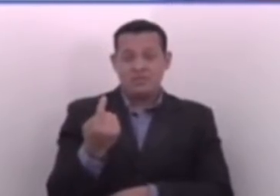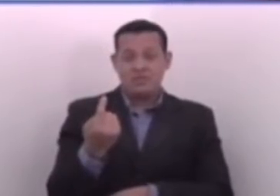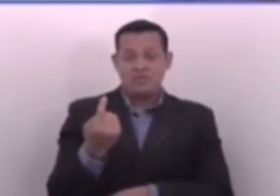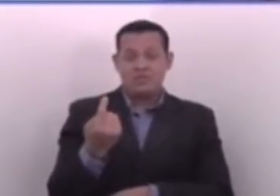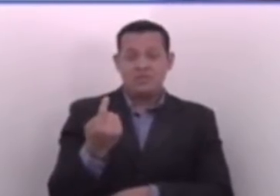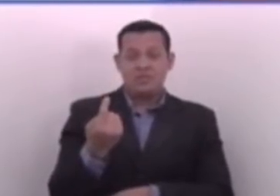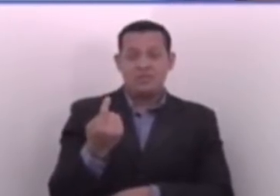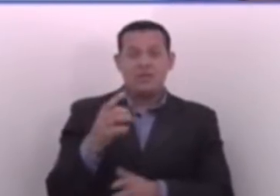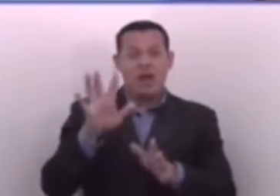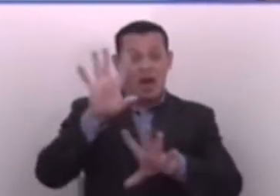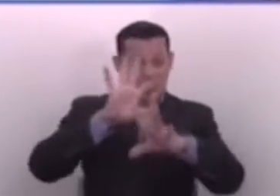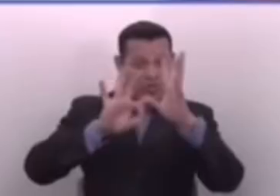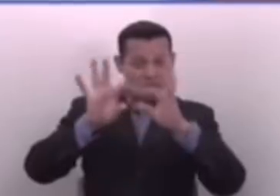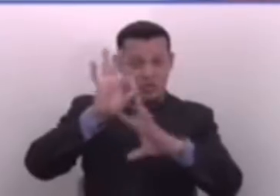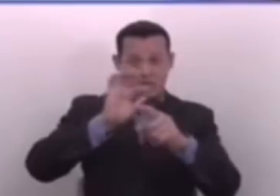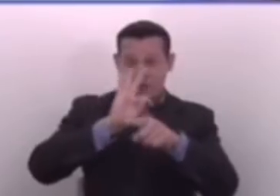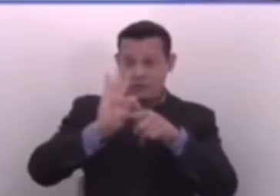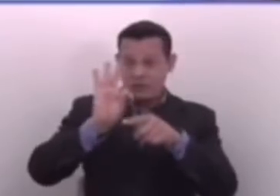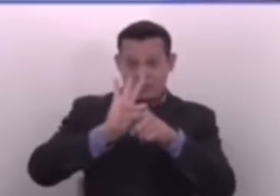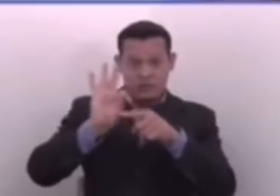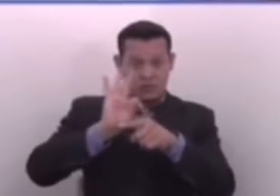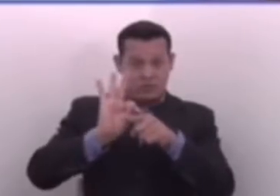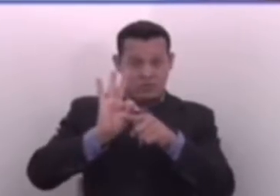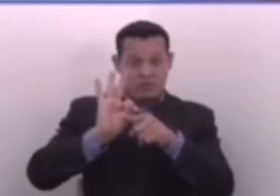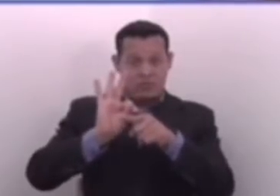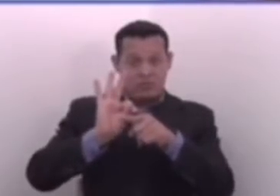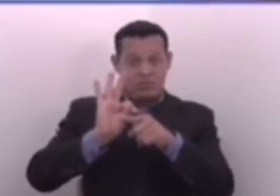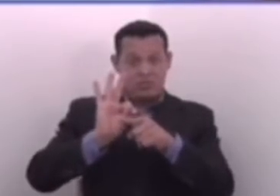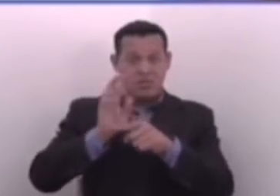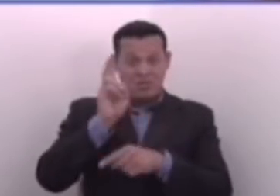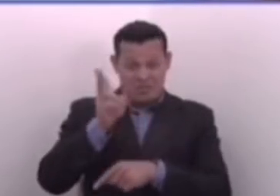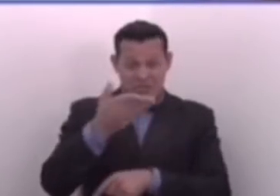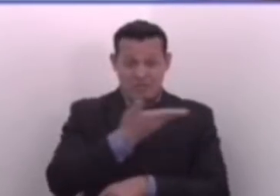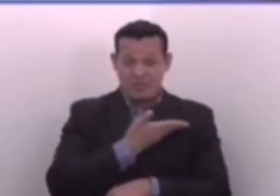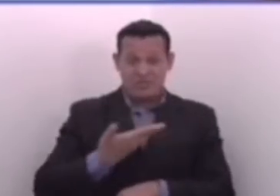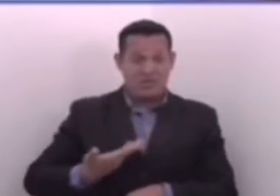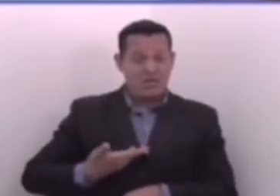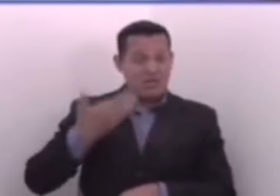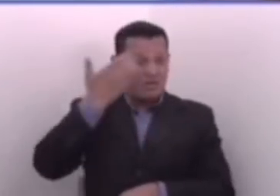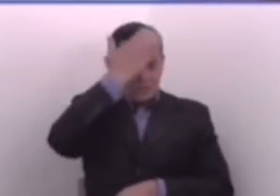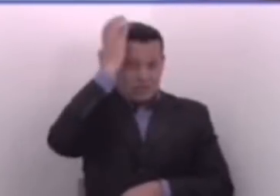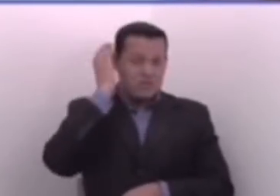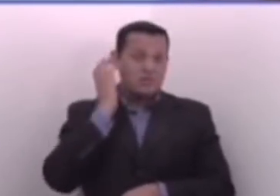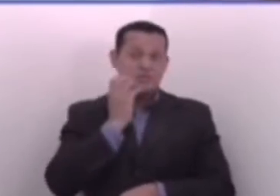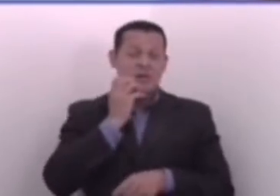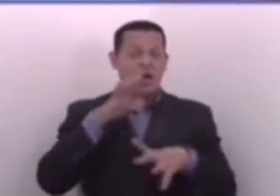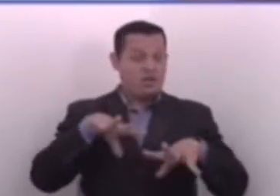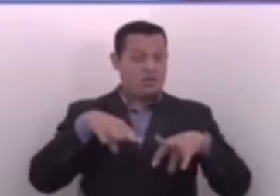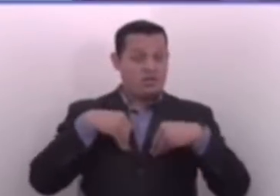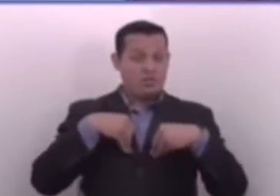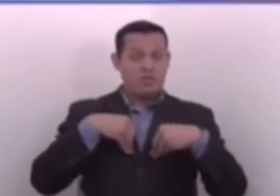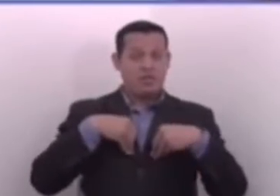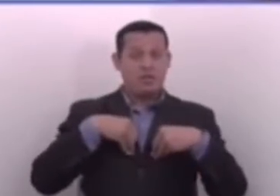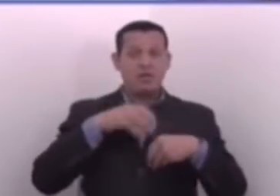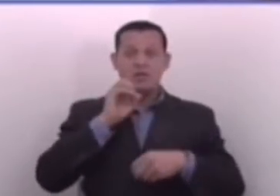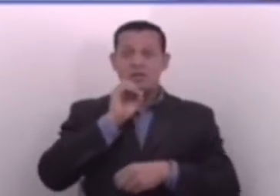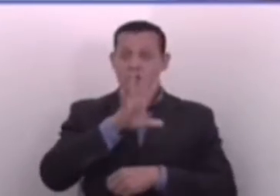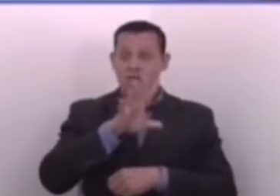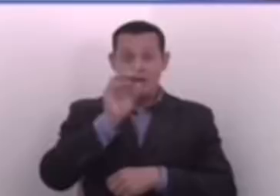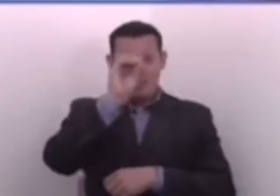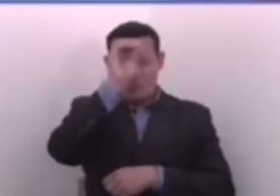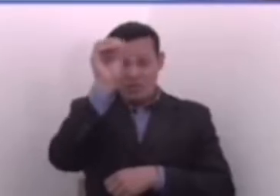que algunos de sus funcionarios, incluyendo el mismo presidente Bukele, admite y dice y habla hasta de